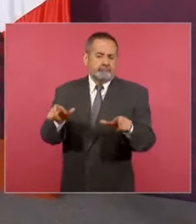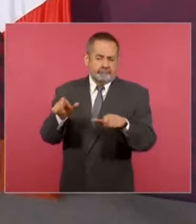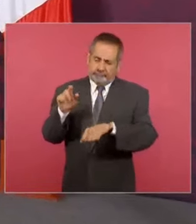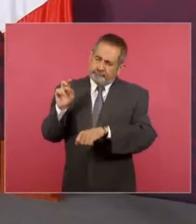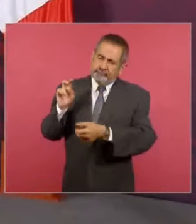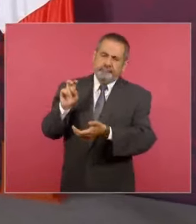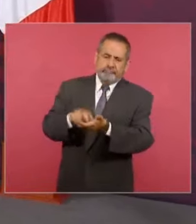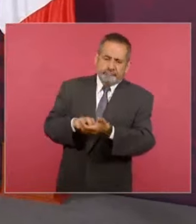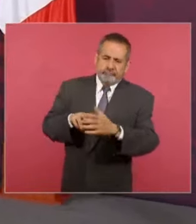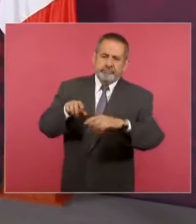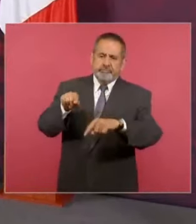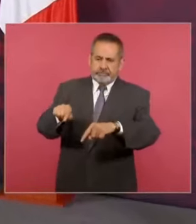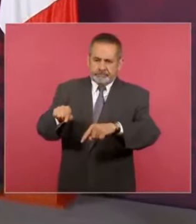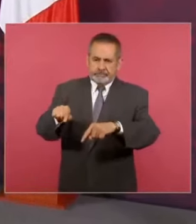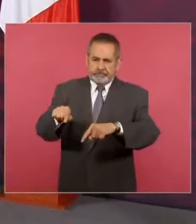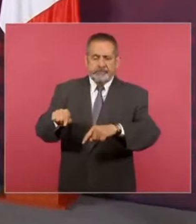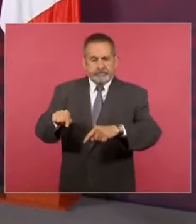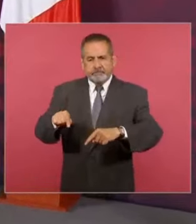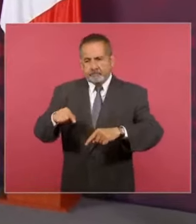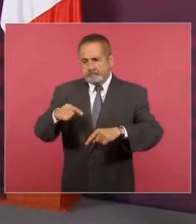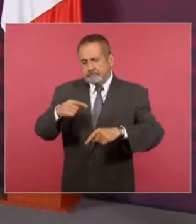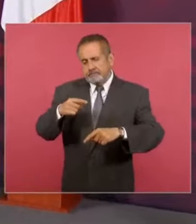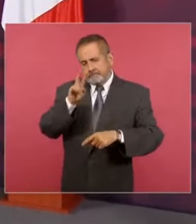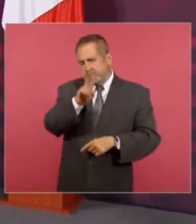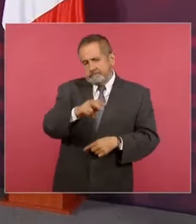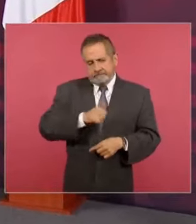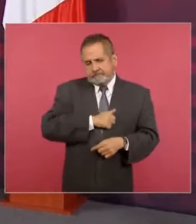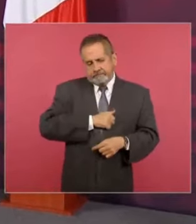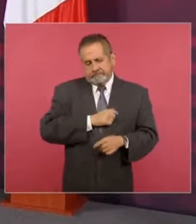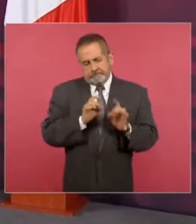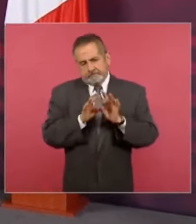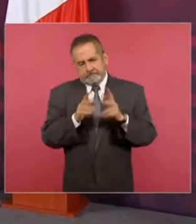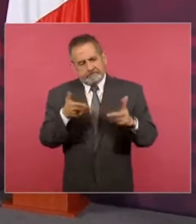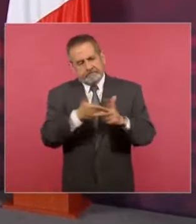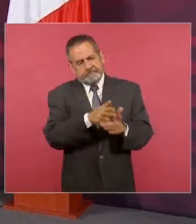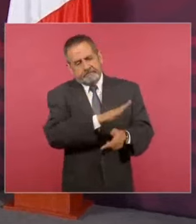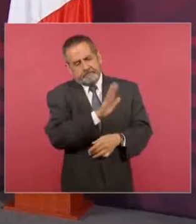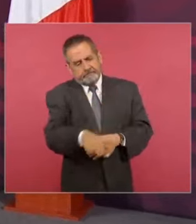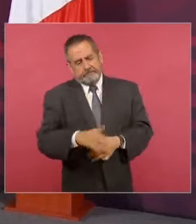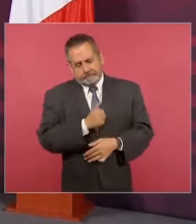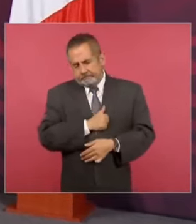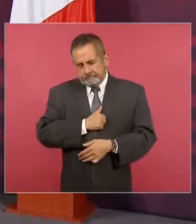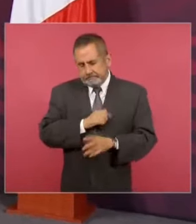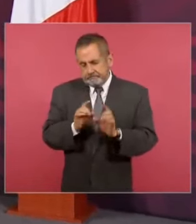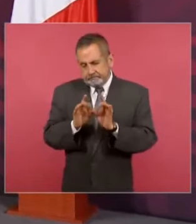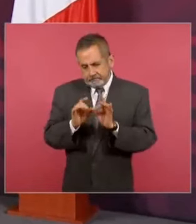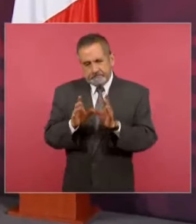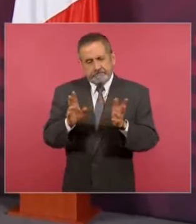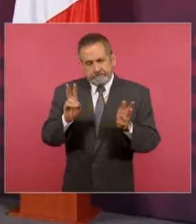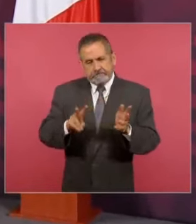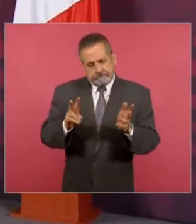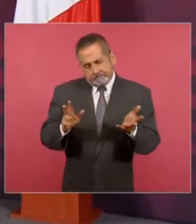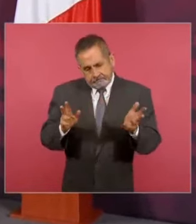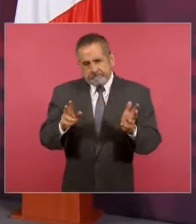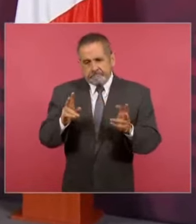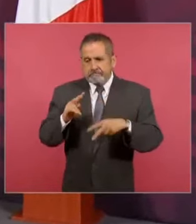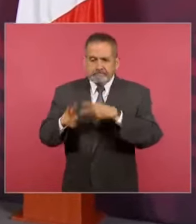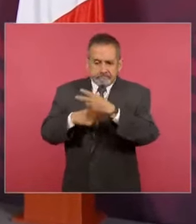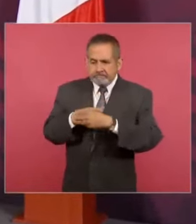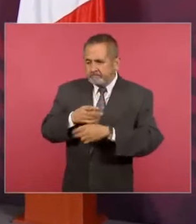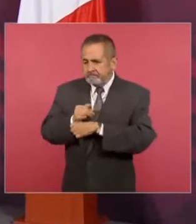estos resultados. Por supuesto que lamentamos estos hechos y se habrán de tener